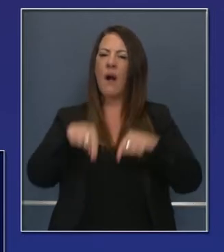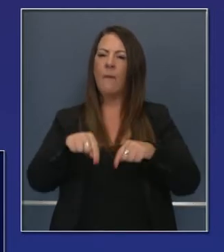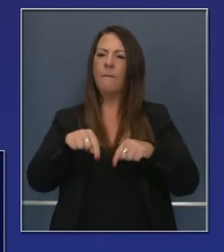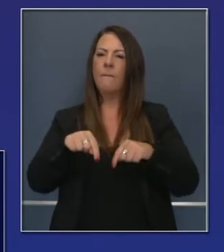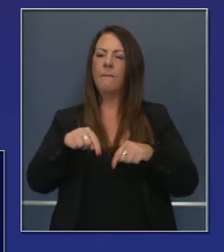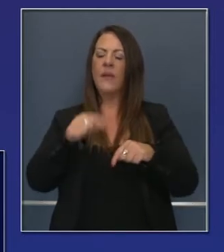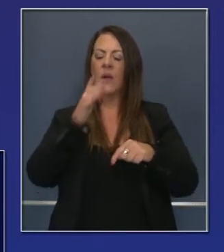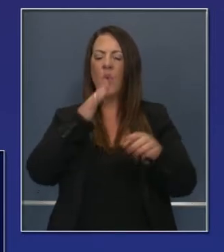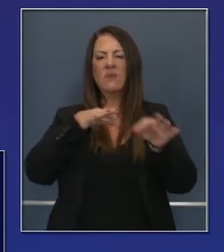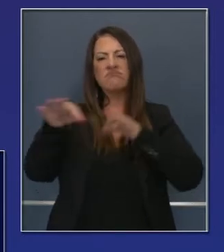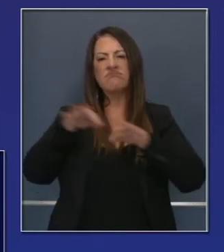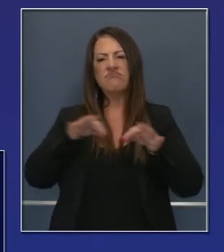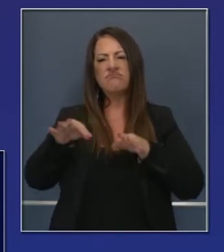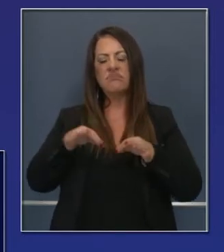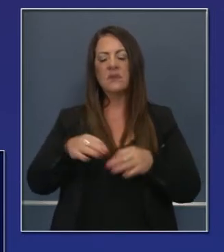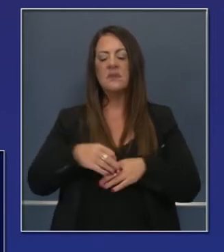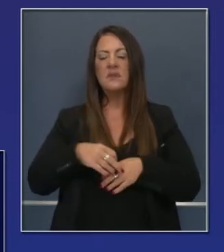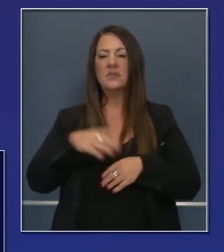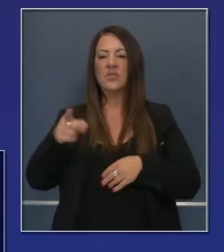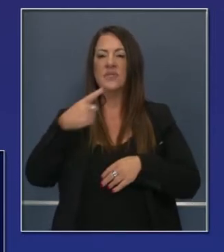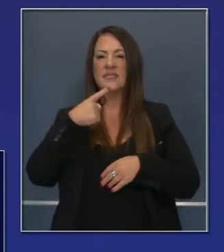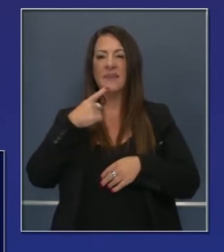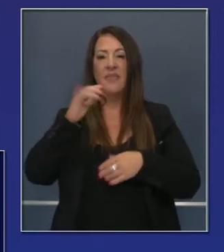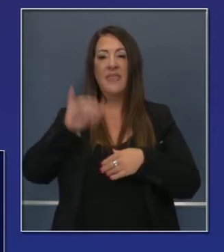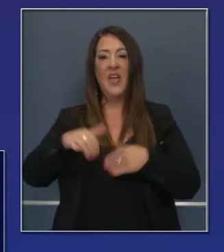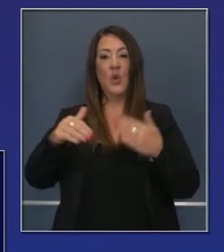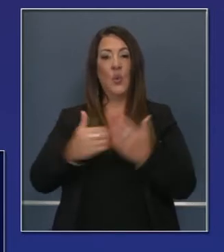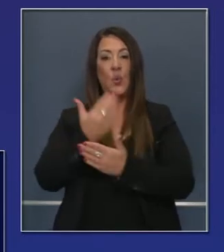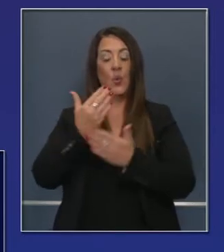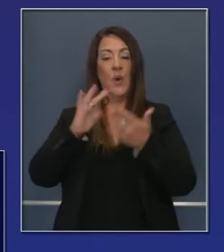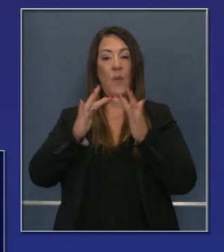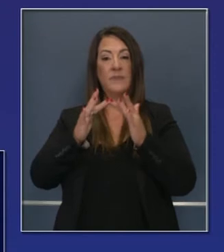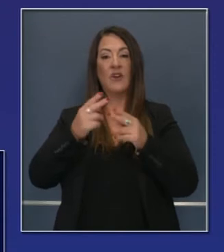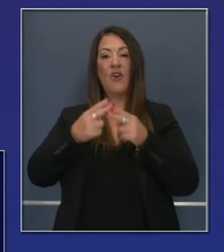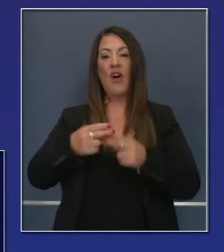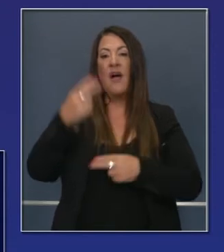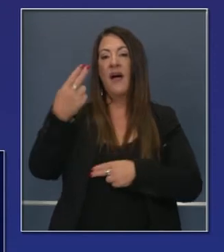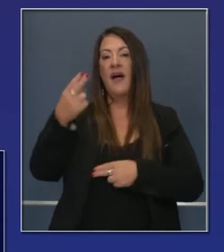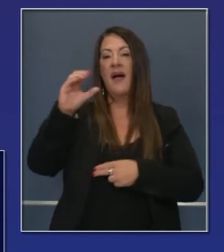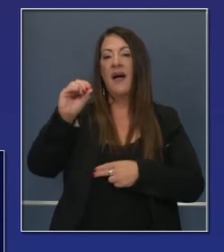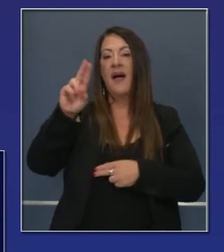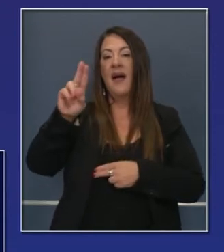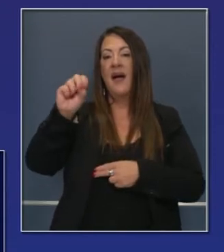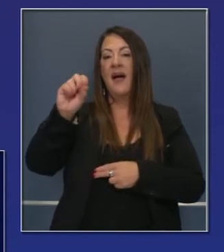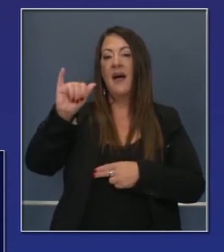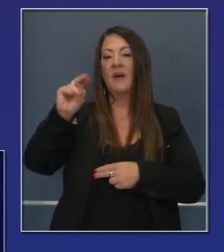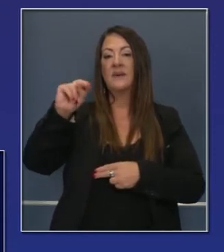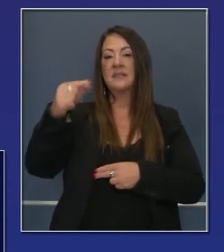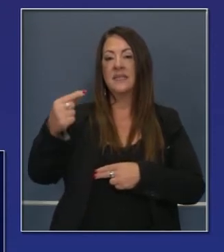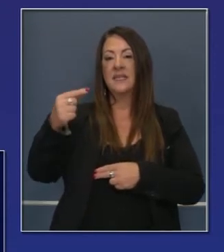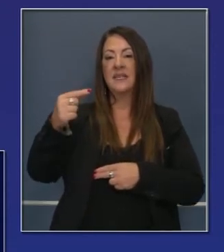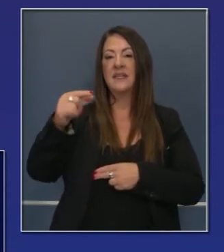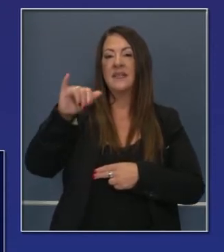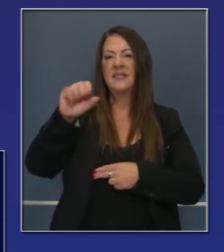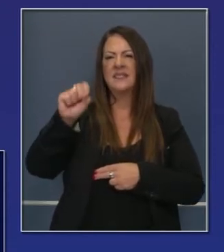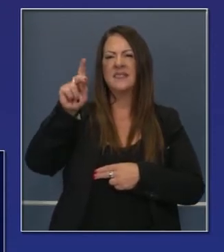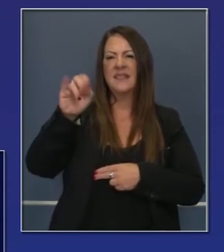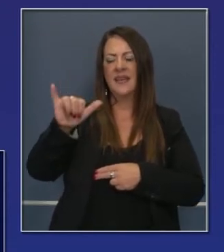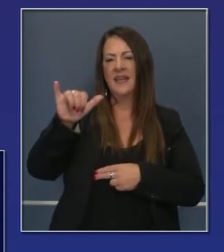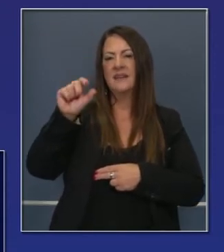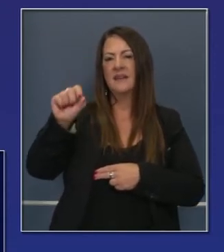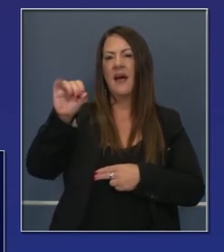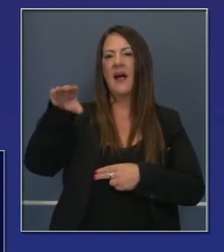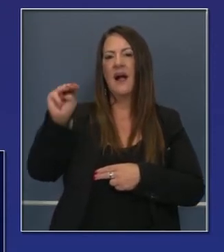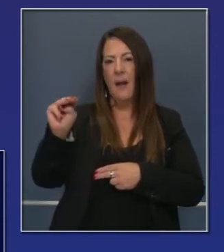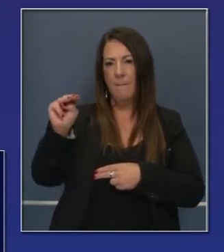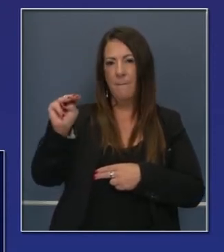en preparar esta página web. La vivienda es clave. La página se llama housingiskey